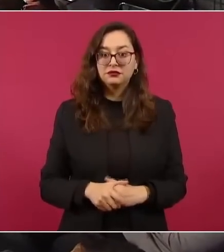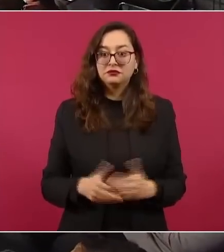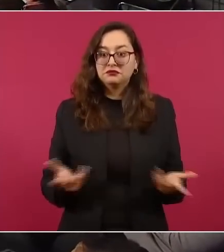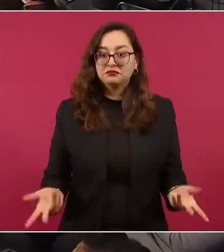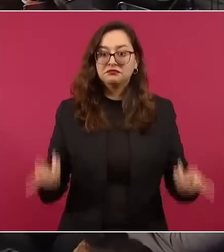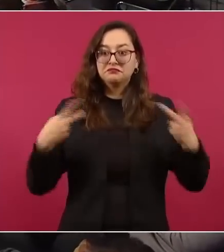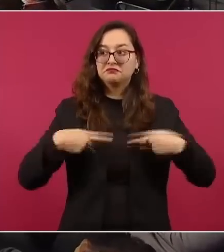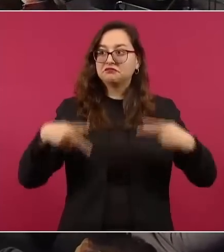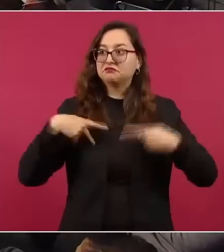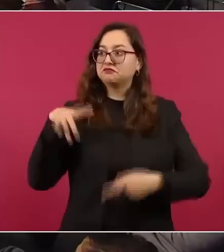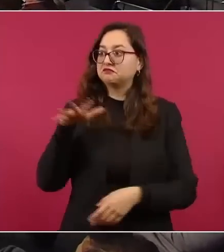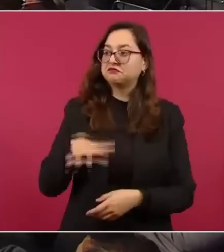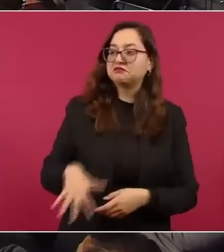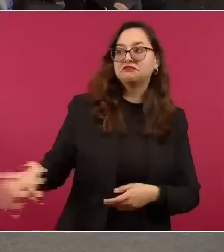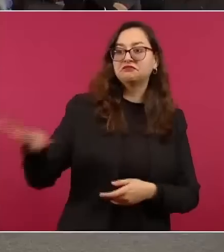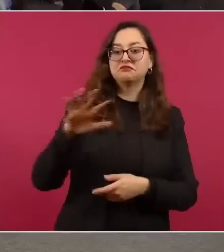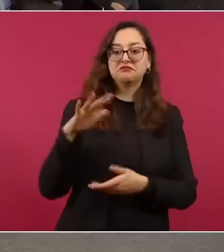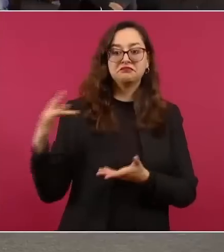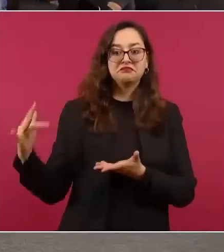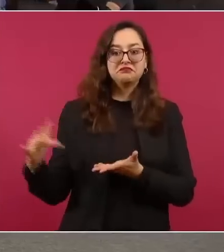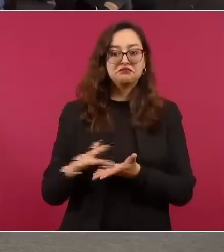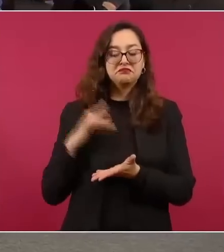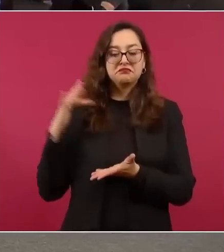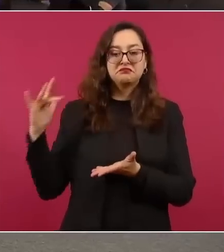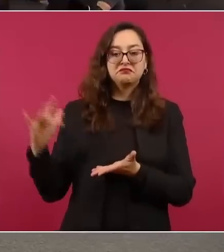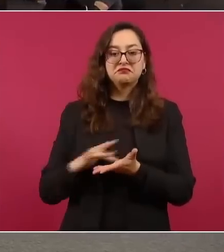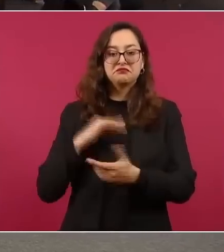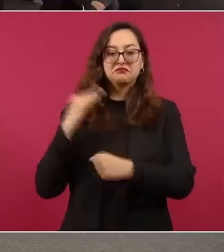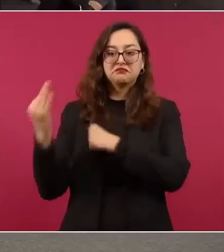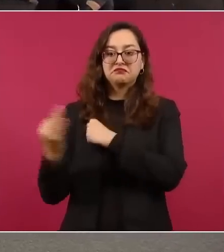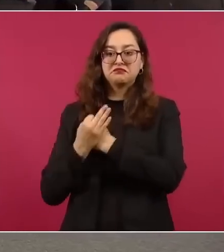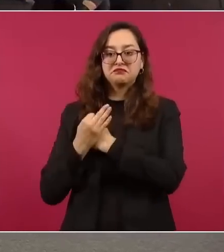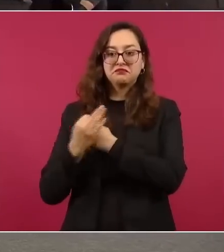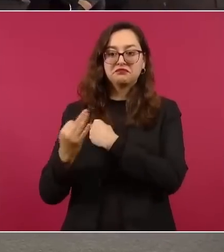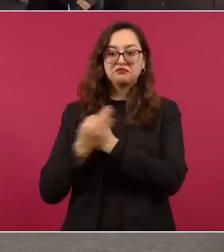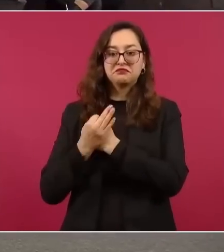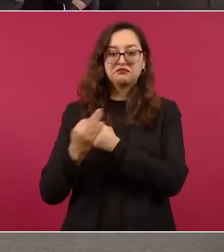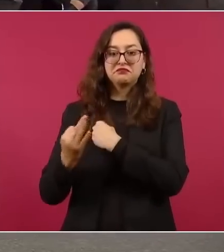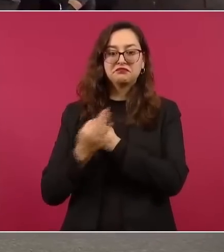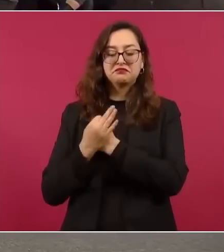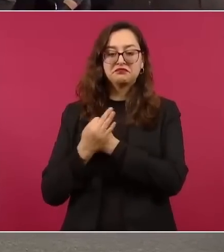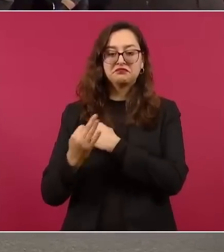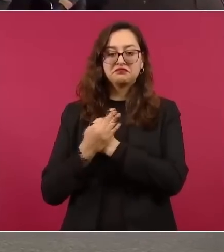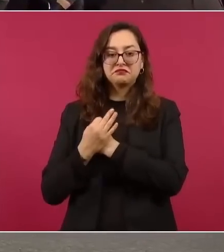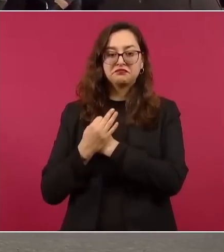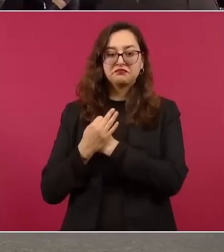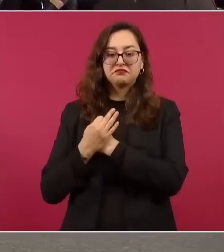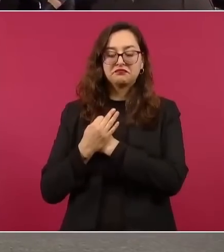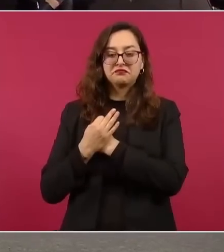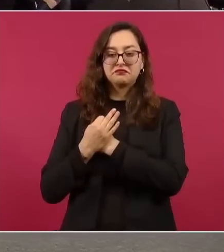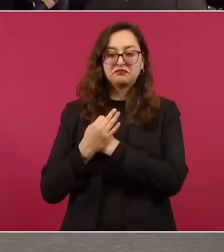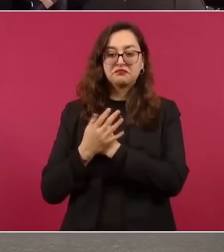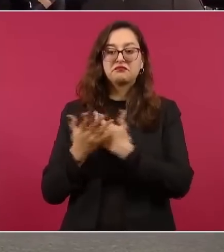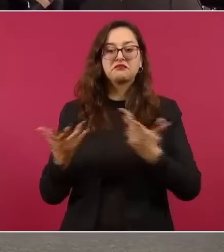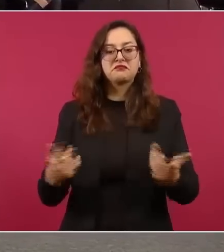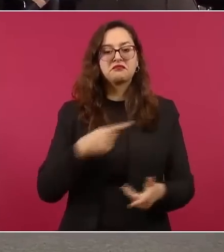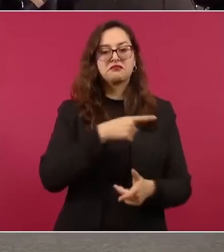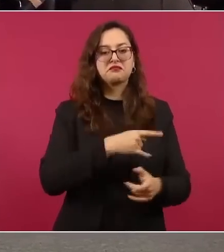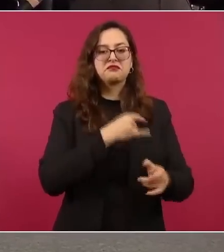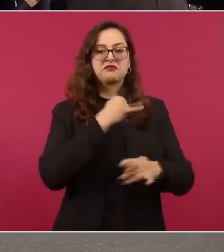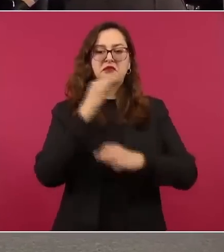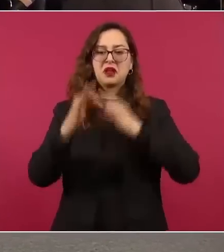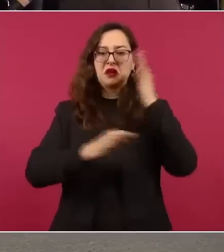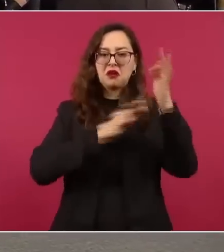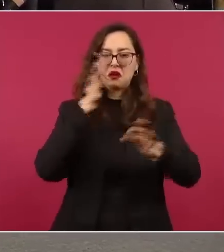la gente apoyando con desinformación, con